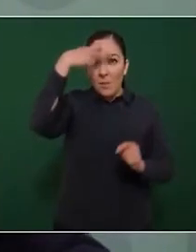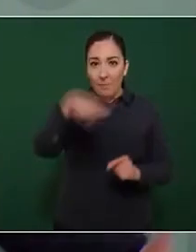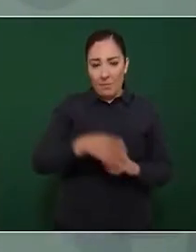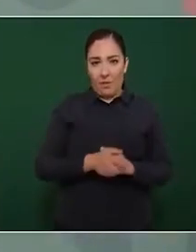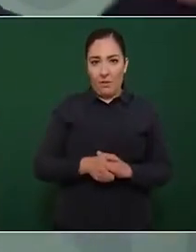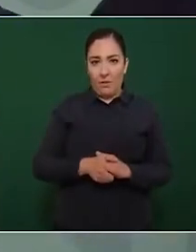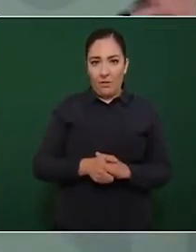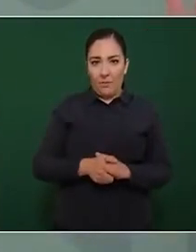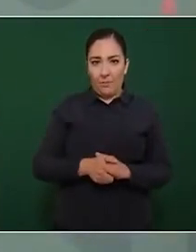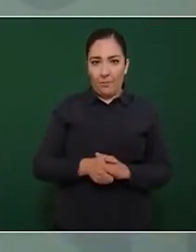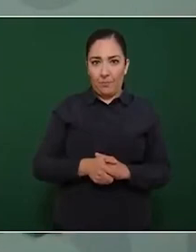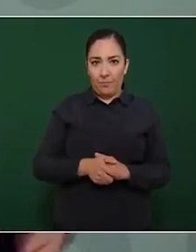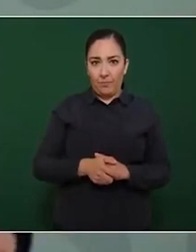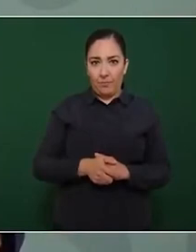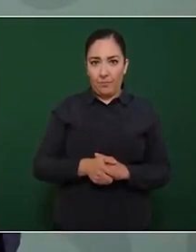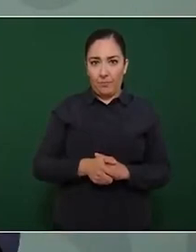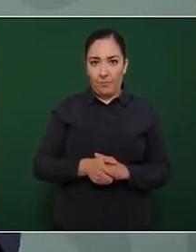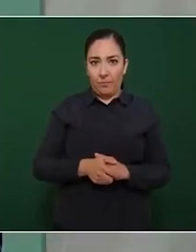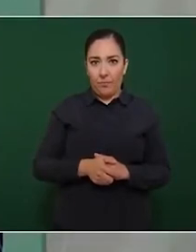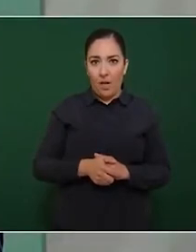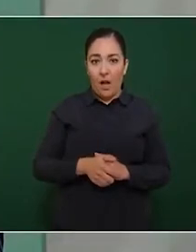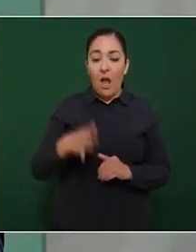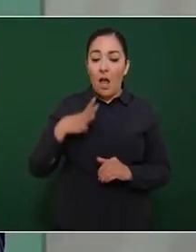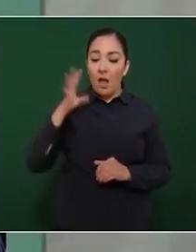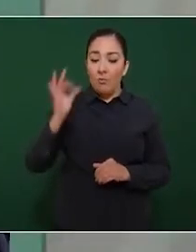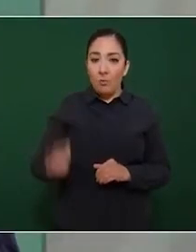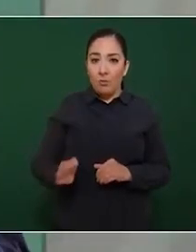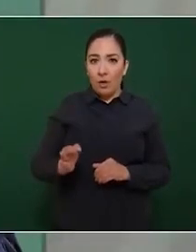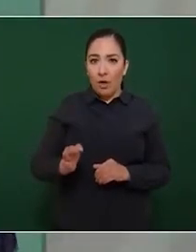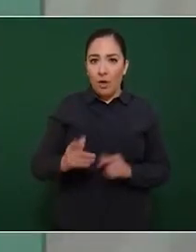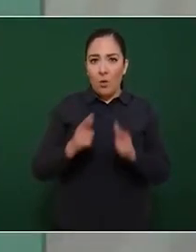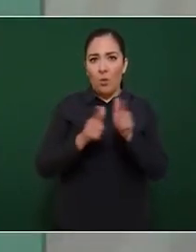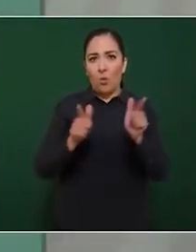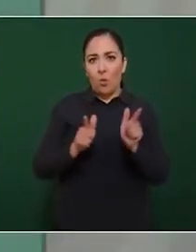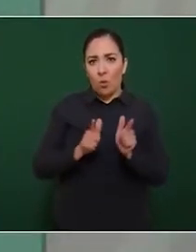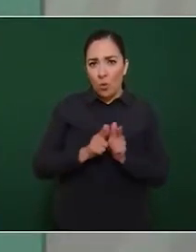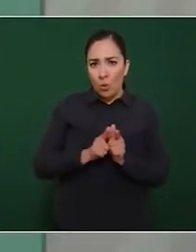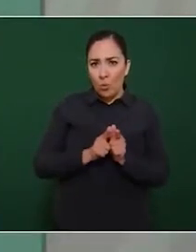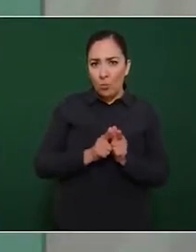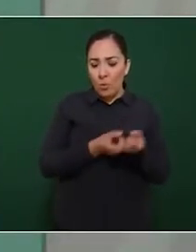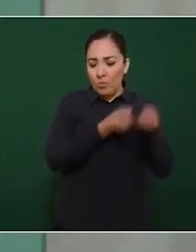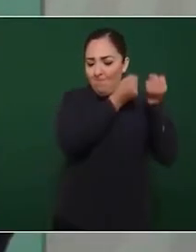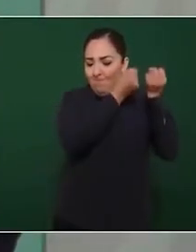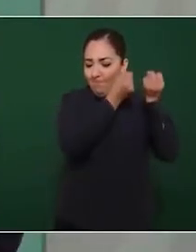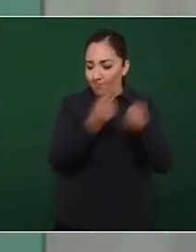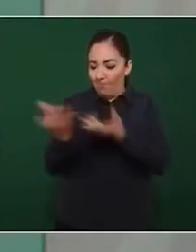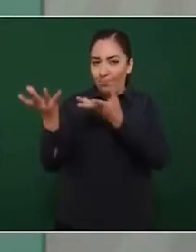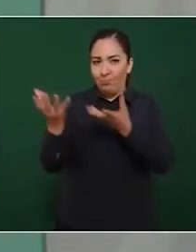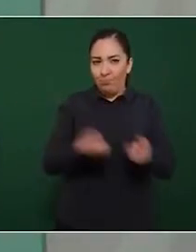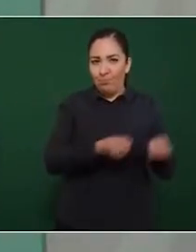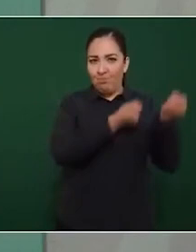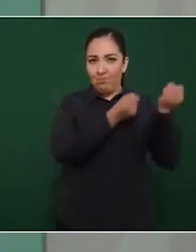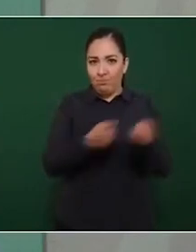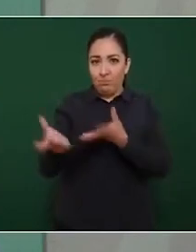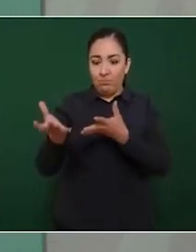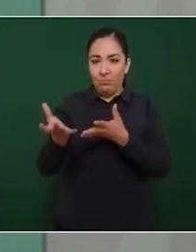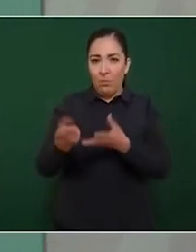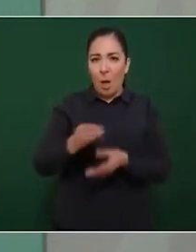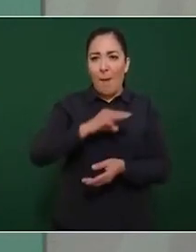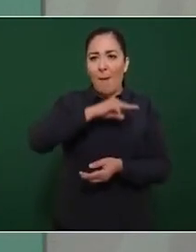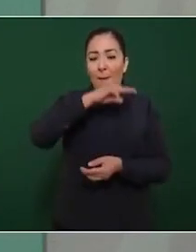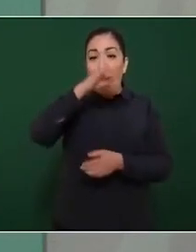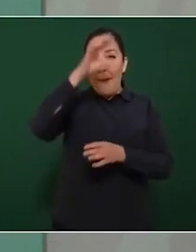grupo compacto y les entregó minas y bancos